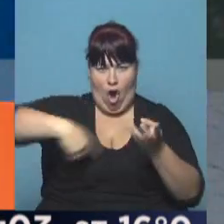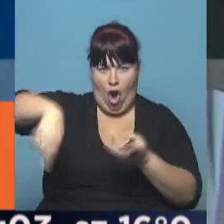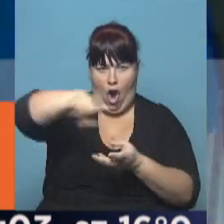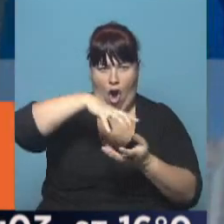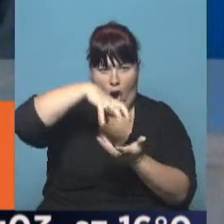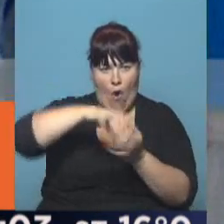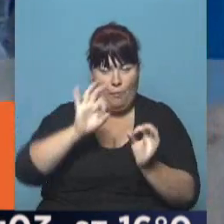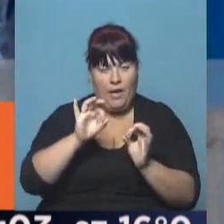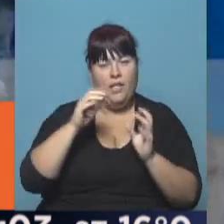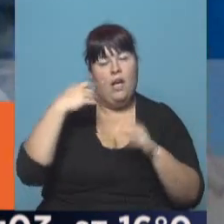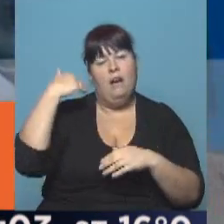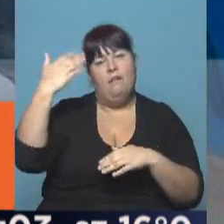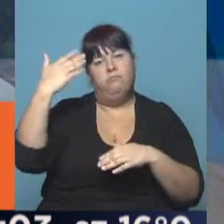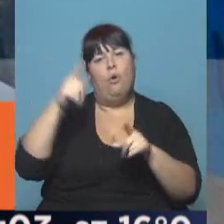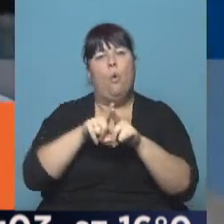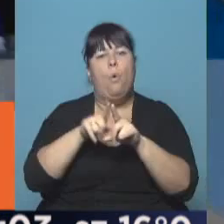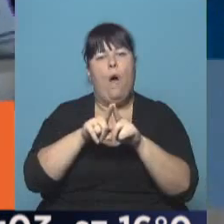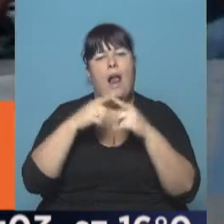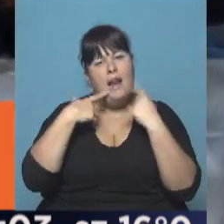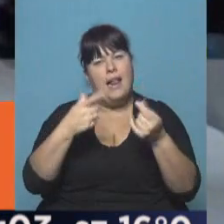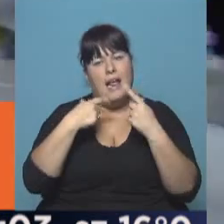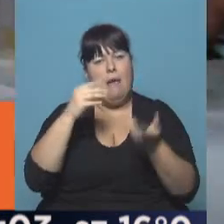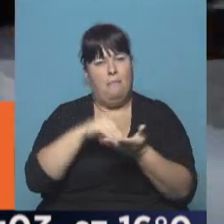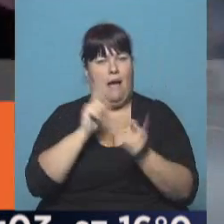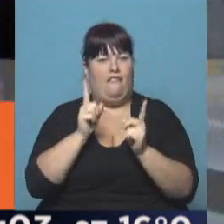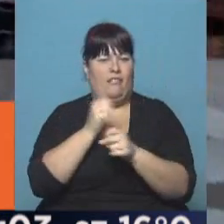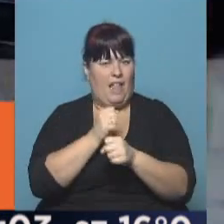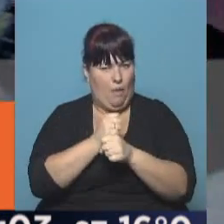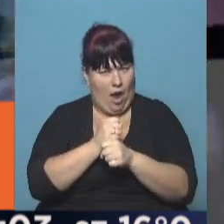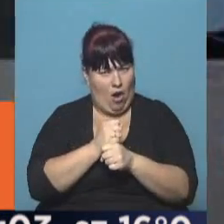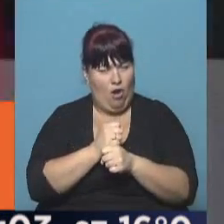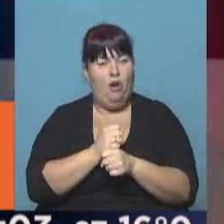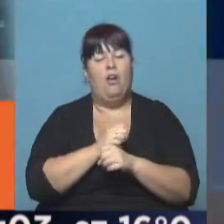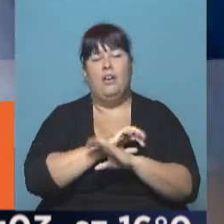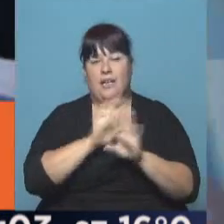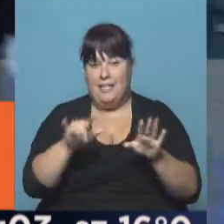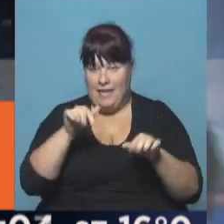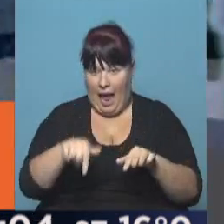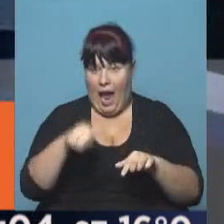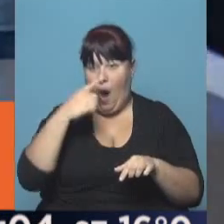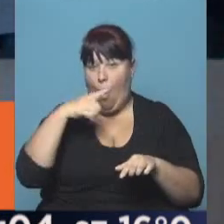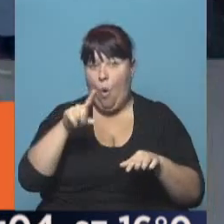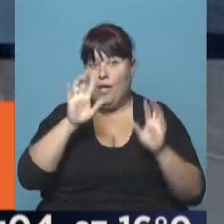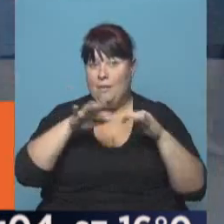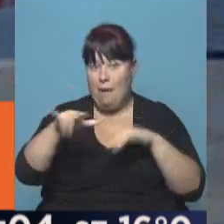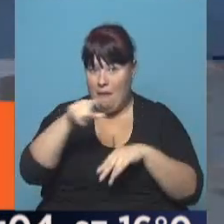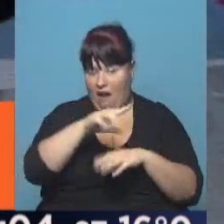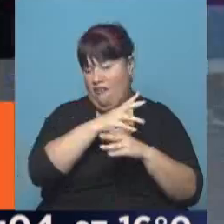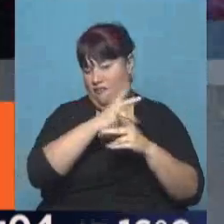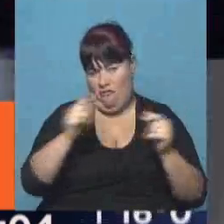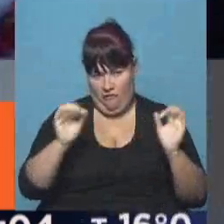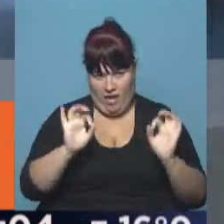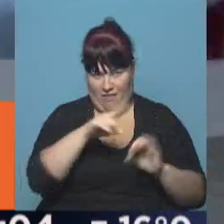Congreso, realizaron un acto para seguir reclamando por sus fuentes laborales y ya esa última movilización ha